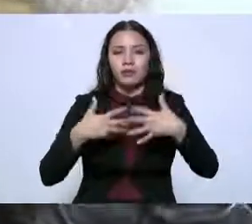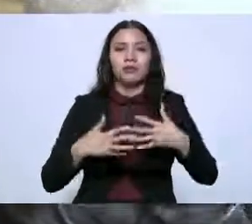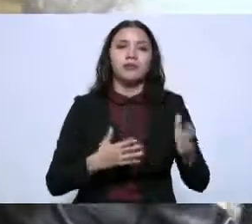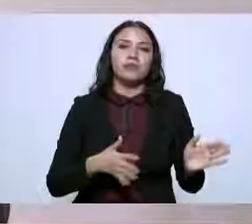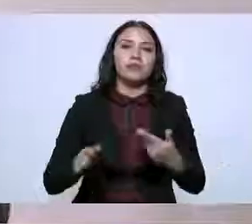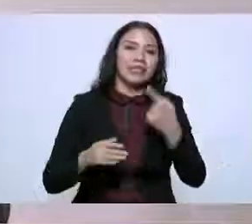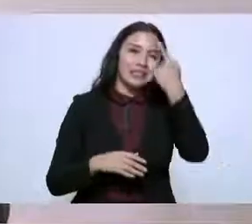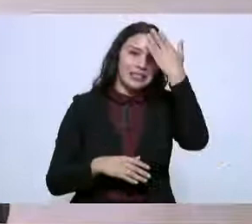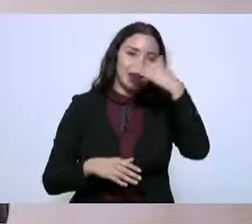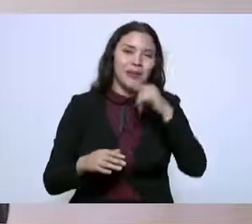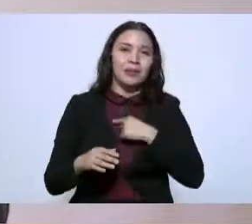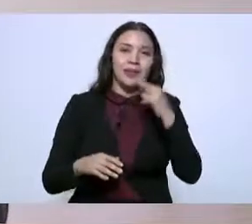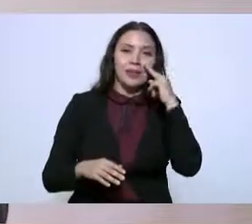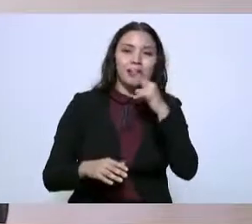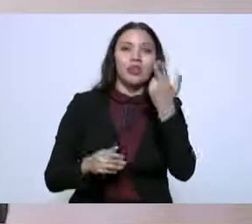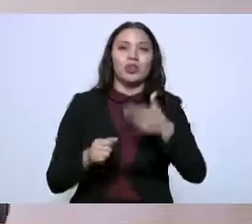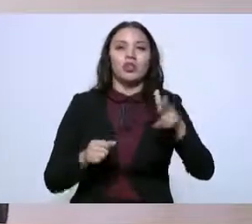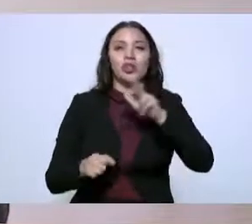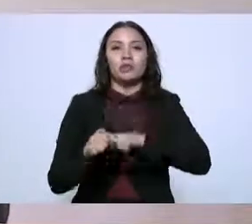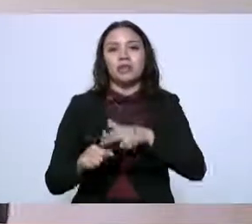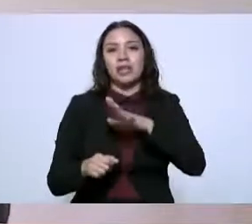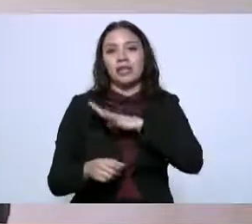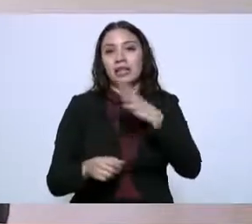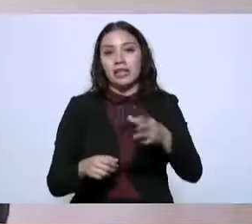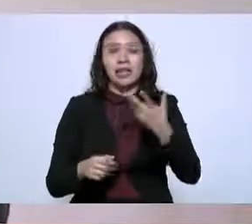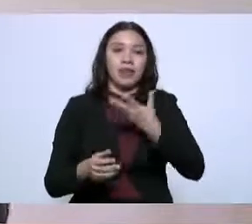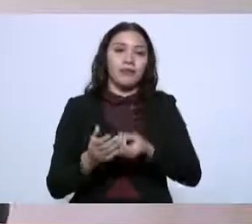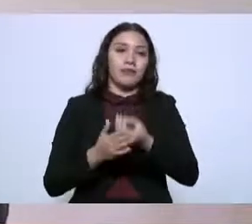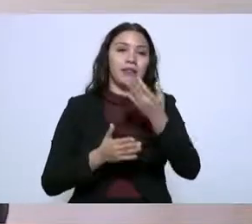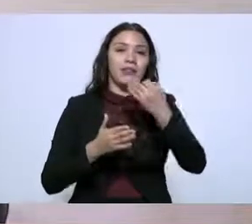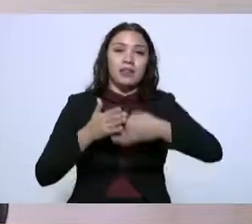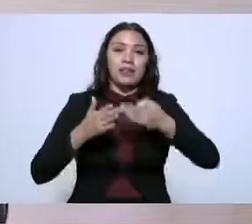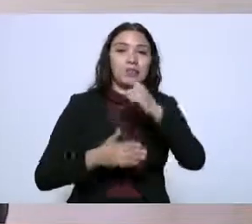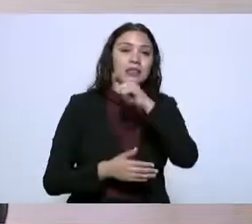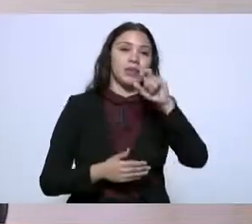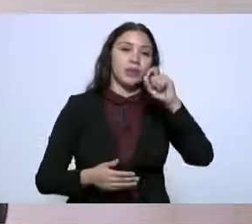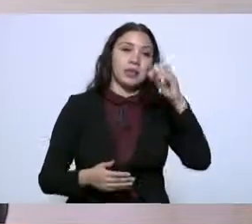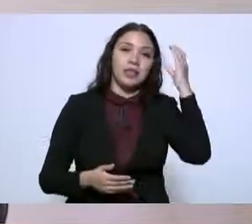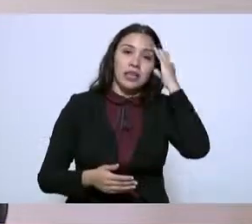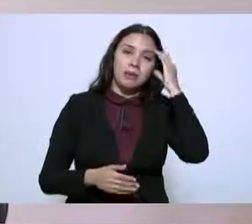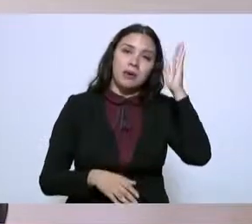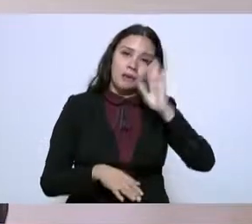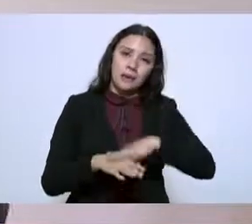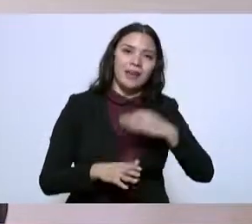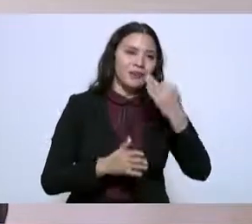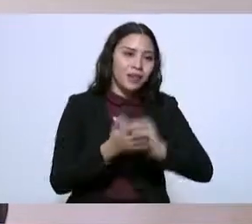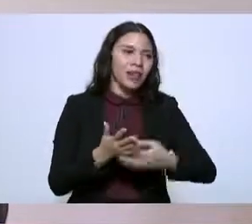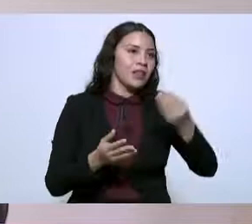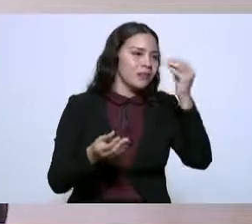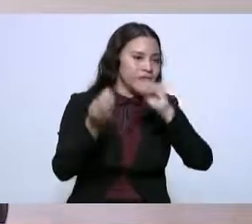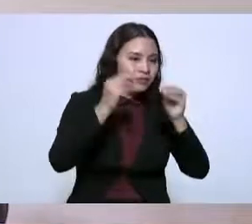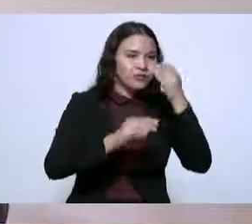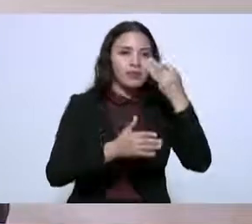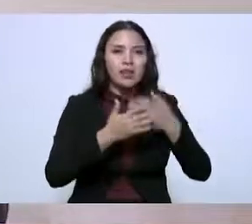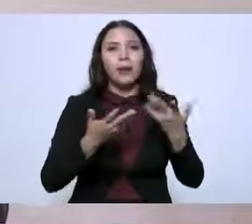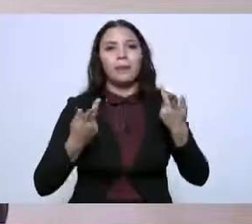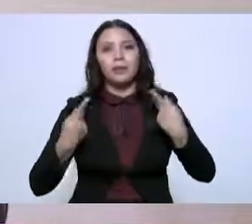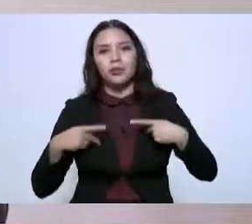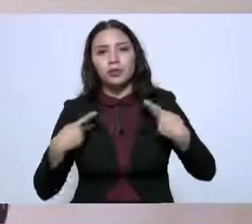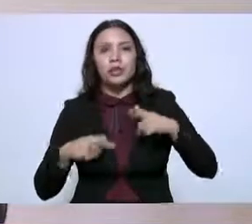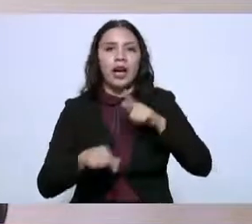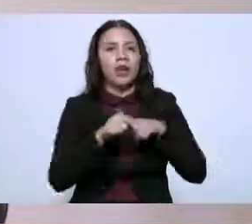de la obra del hospital, que ya se comentó, del Hospital General de 120 Camas, que va avanzando, falta su equipamiento y algo de recurso humano,